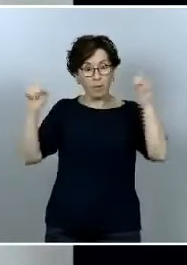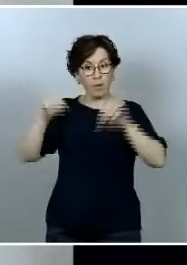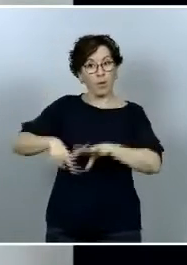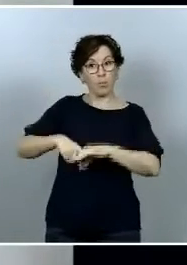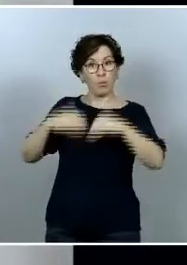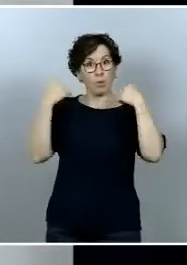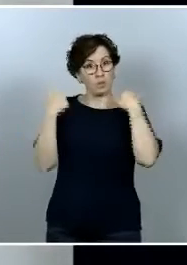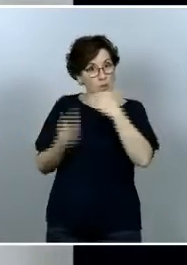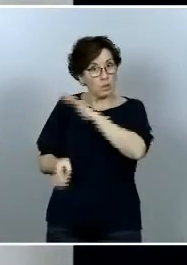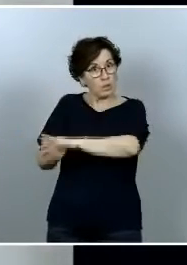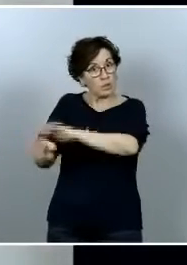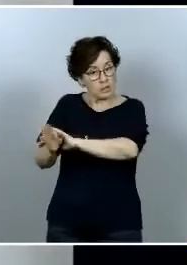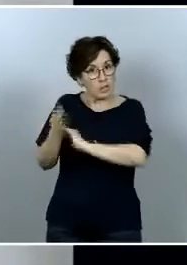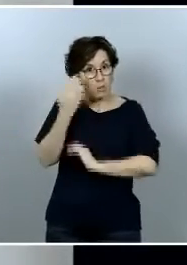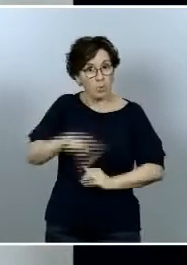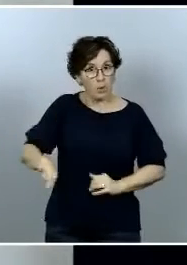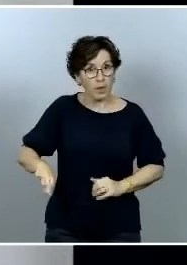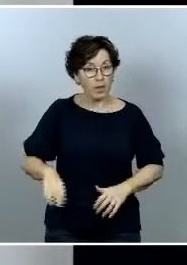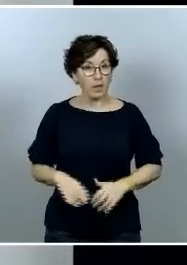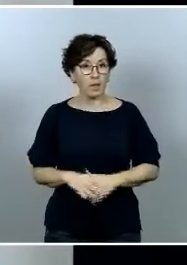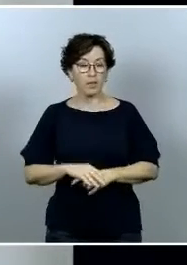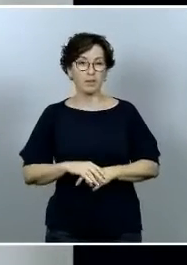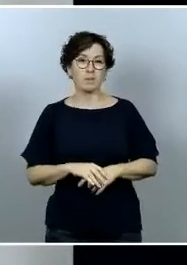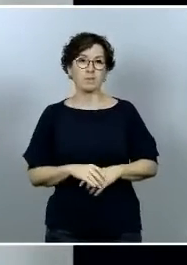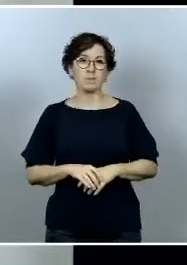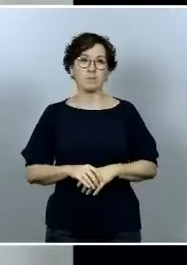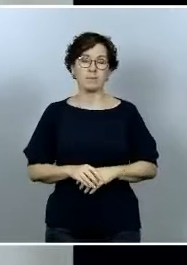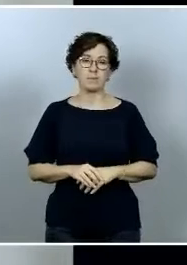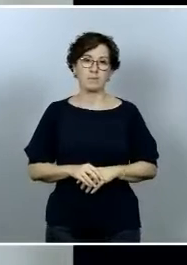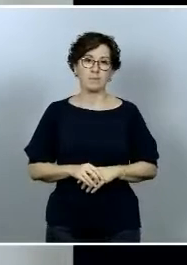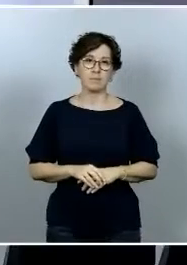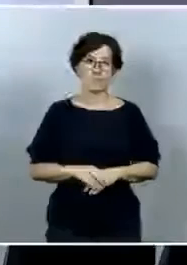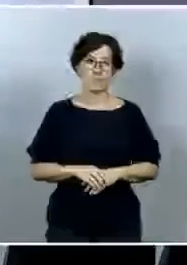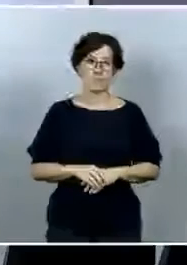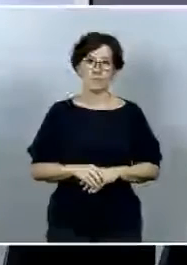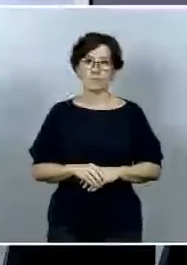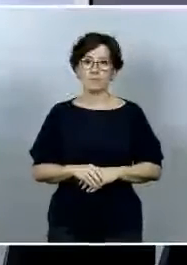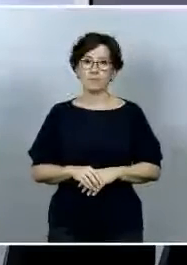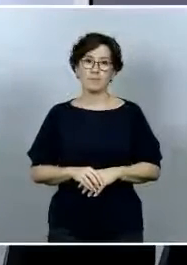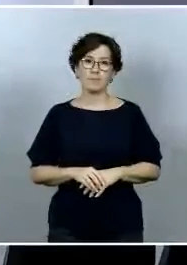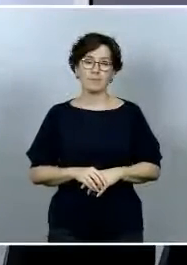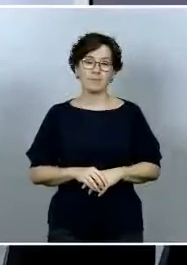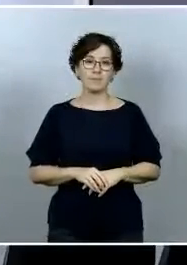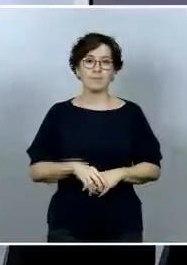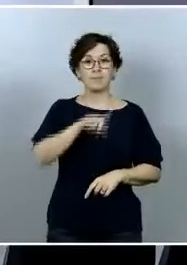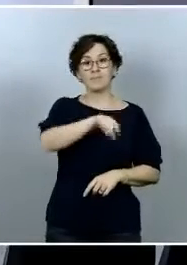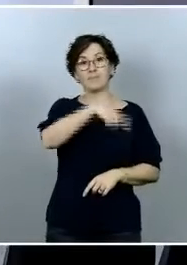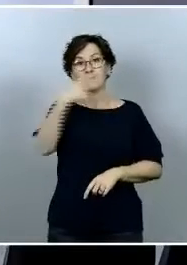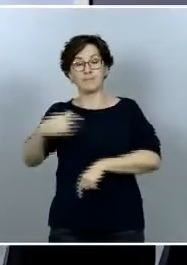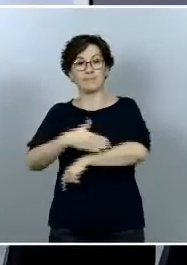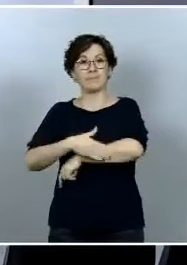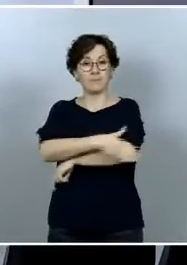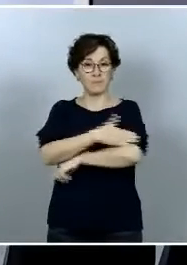su puesto y también quería preguntarle al ministro Salvador Illa